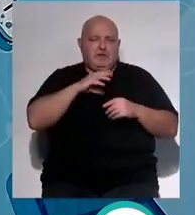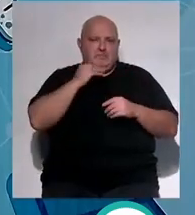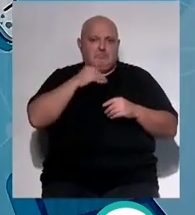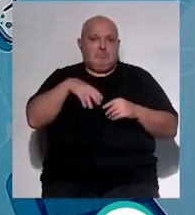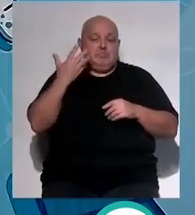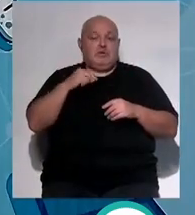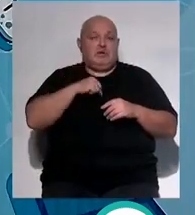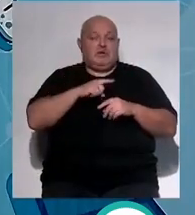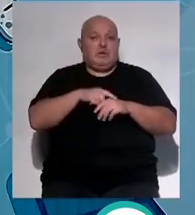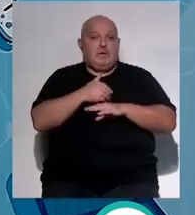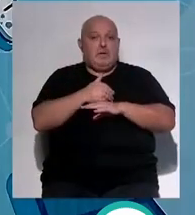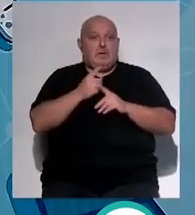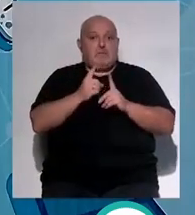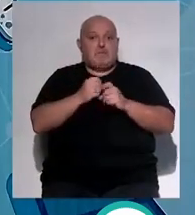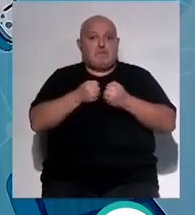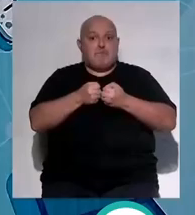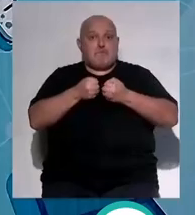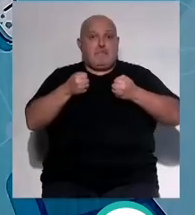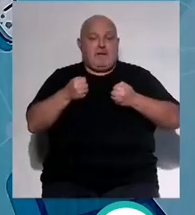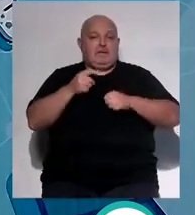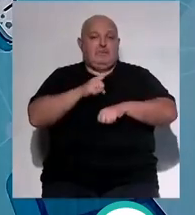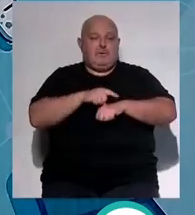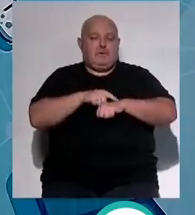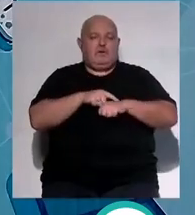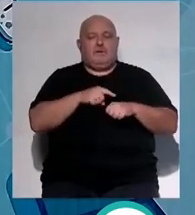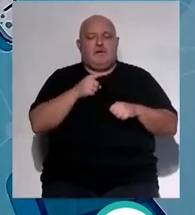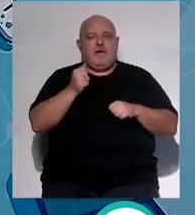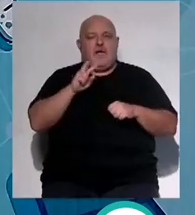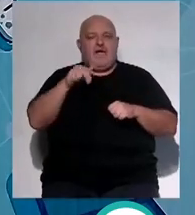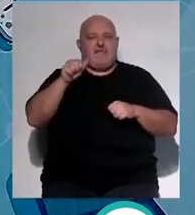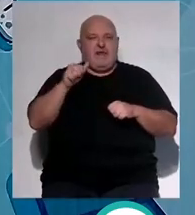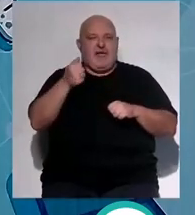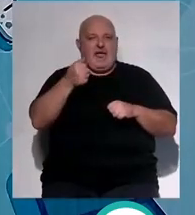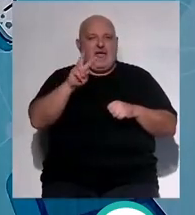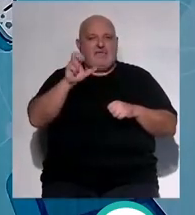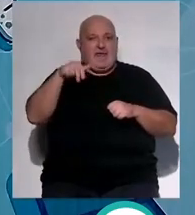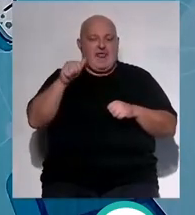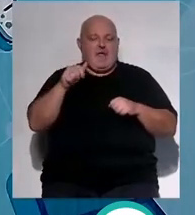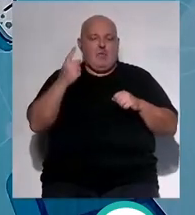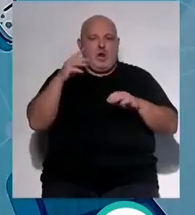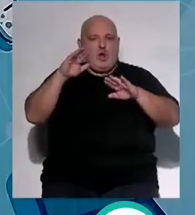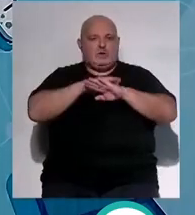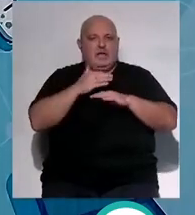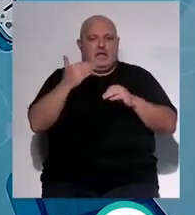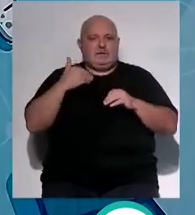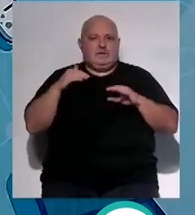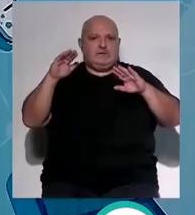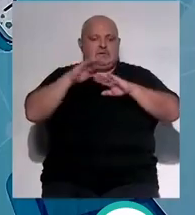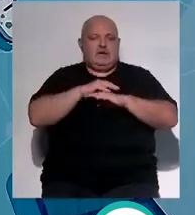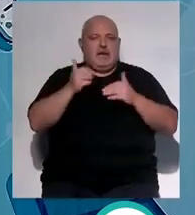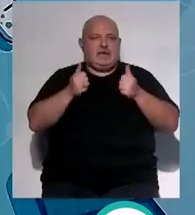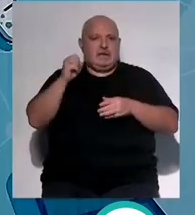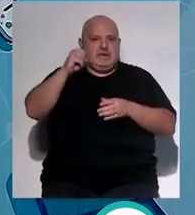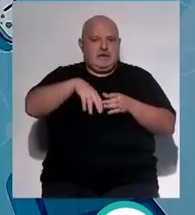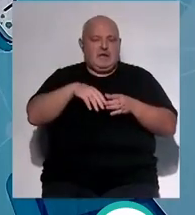que tienes un poco de más tiempo pues también ahora está muy de moda la avena la avena la dejas la noche anterior metida en la leche